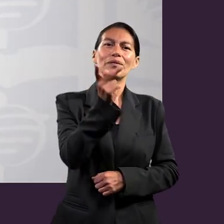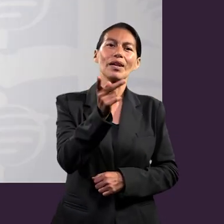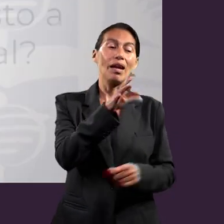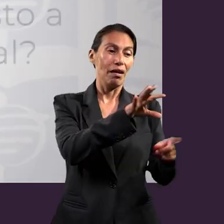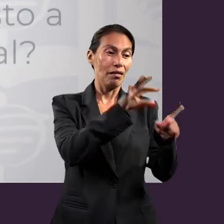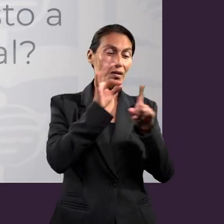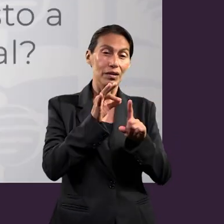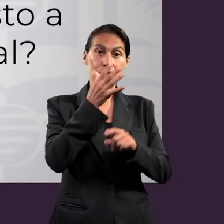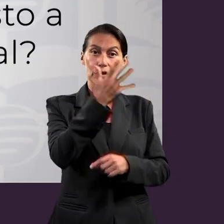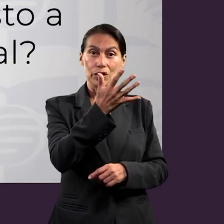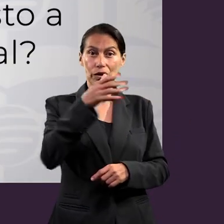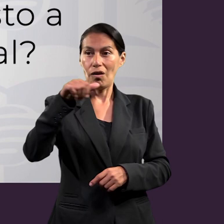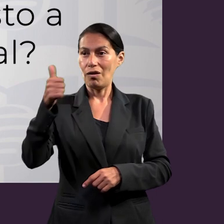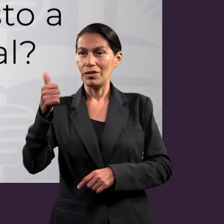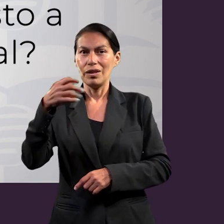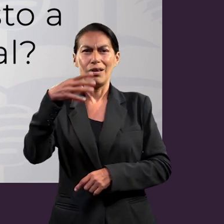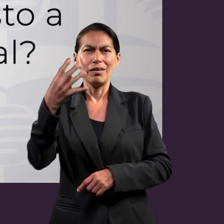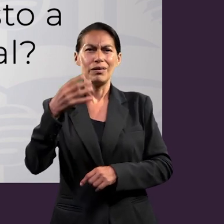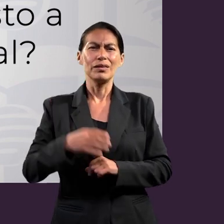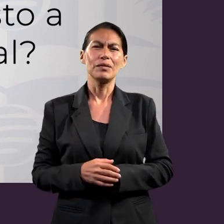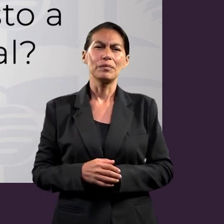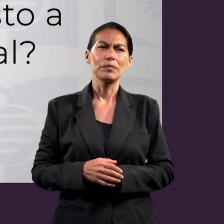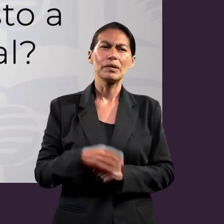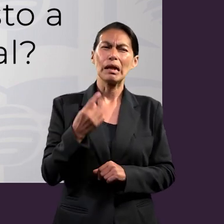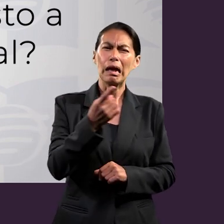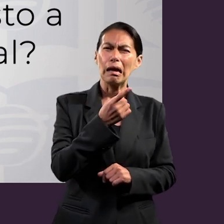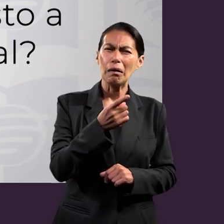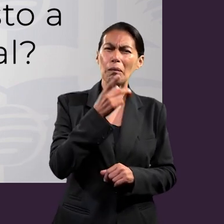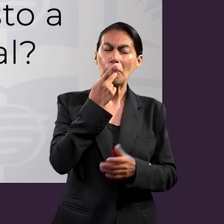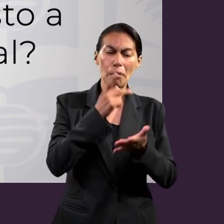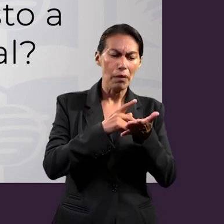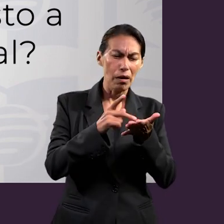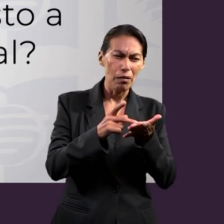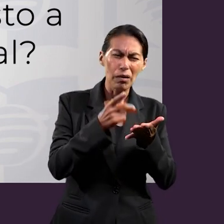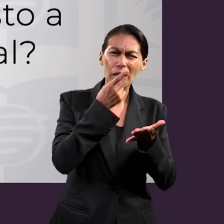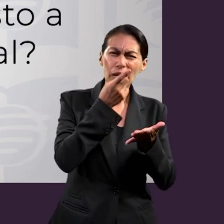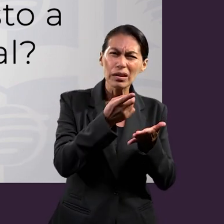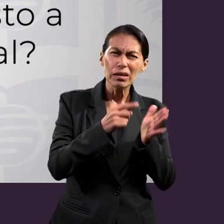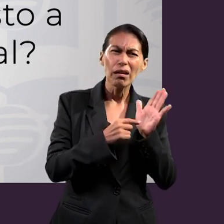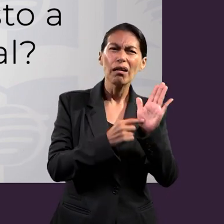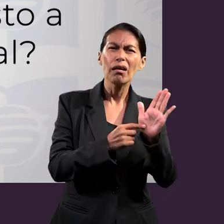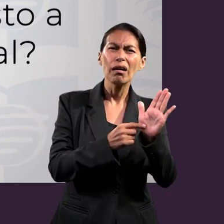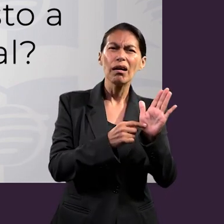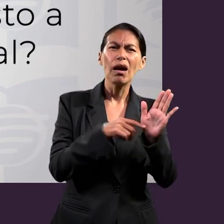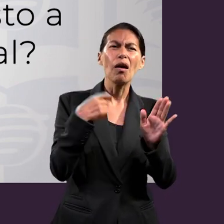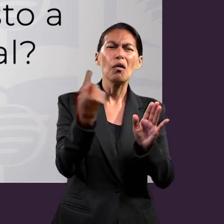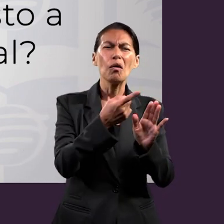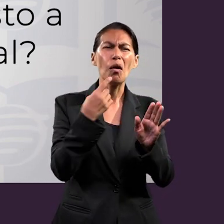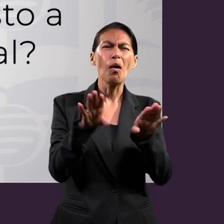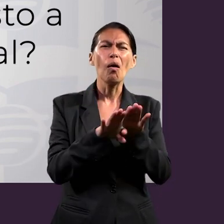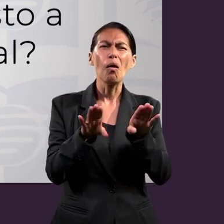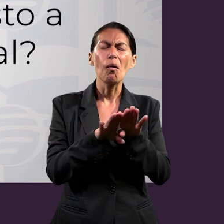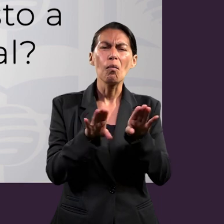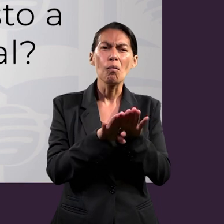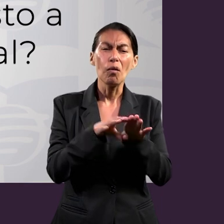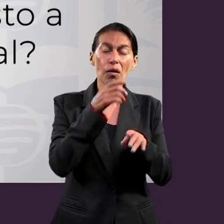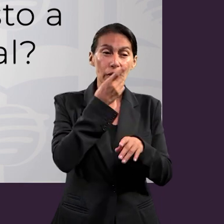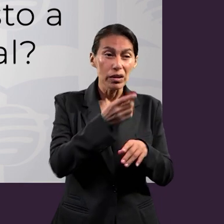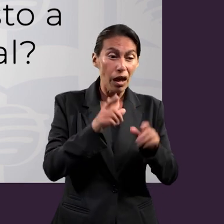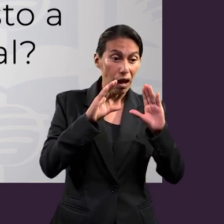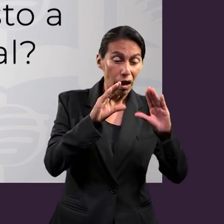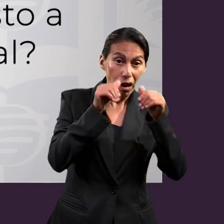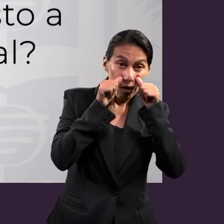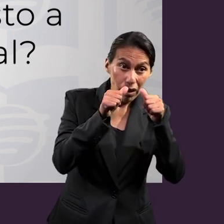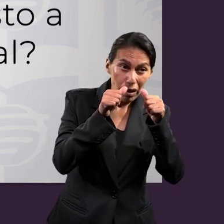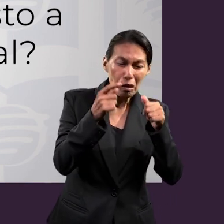un experto, y la pregunta de nuestro experto es la siguiente. En Efesios 5, del 11 al 14, ¿qué poderosa advertencia da Pablo aquí, y